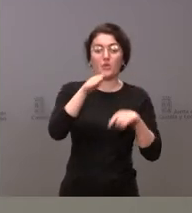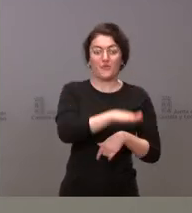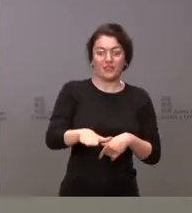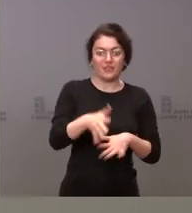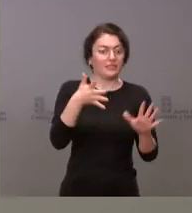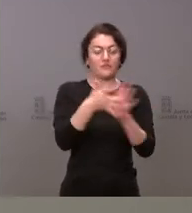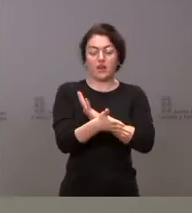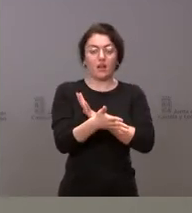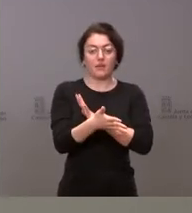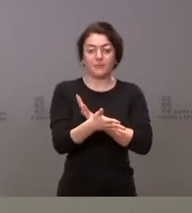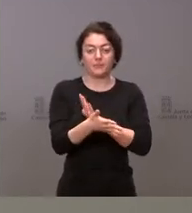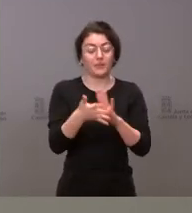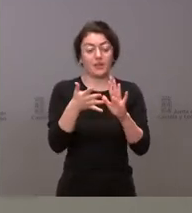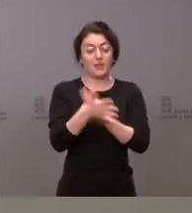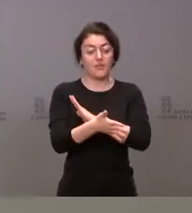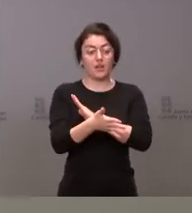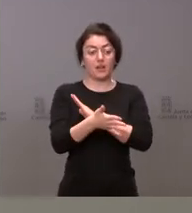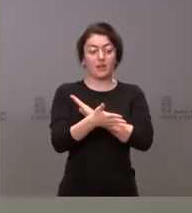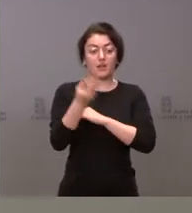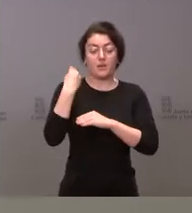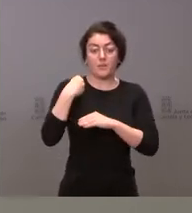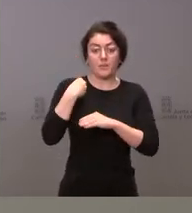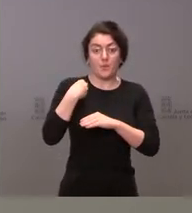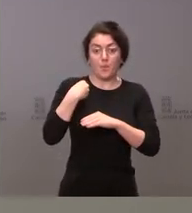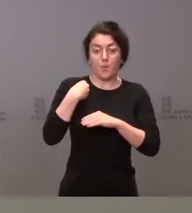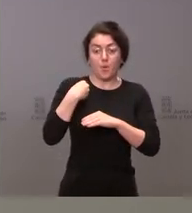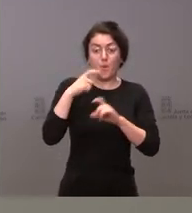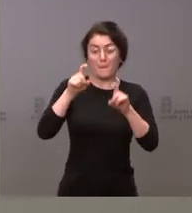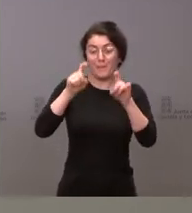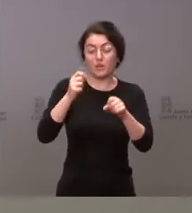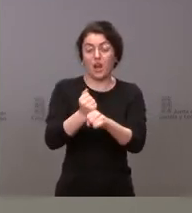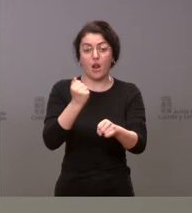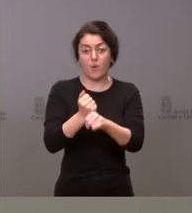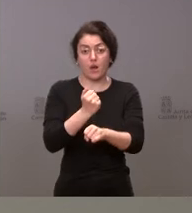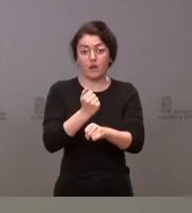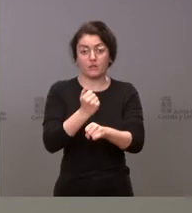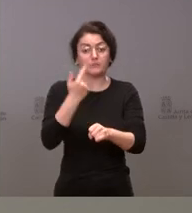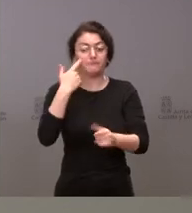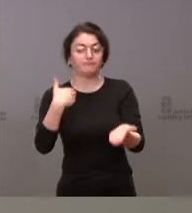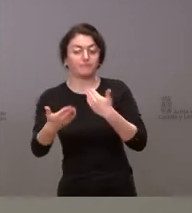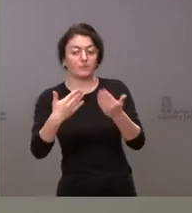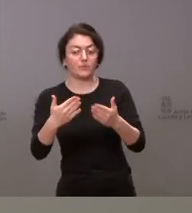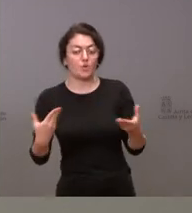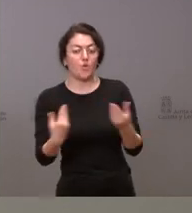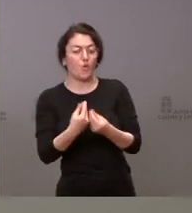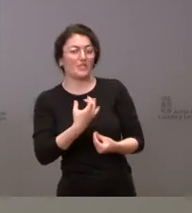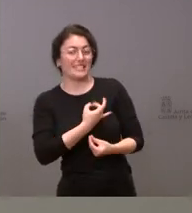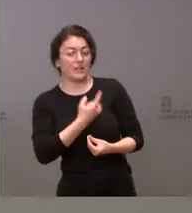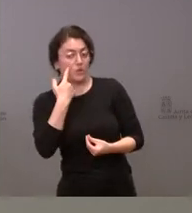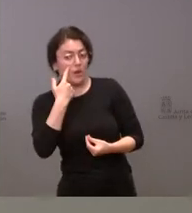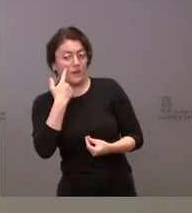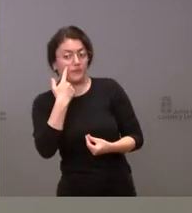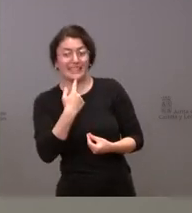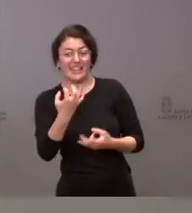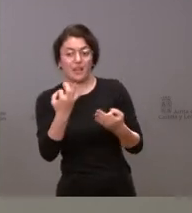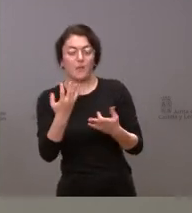abordarlo en mesa sectorial y sobre todo en mesa de laborales, porque es personal laboral con las organizaciones sindicales. Pero estamos hablando de un